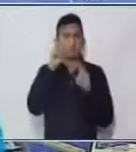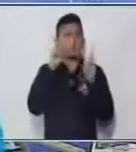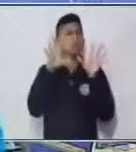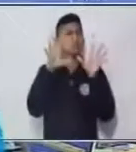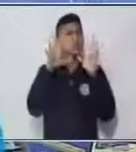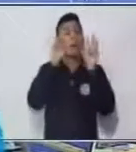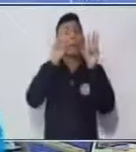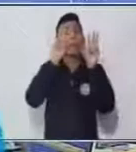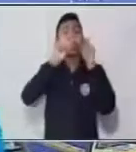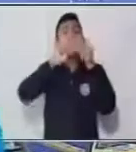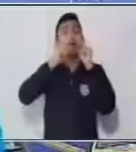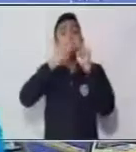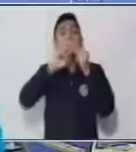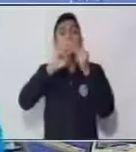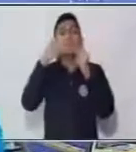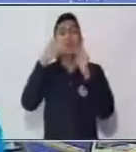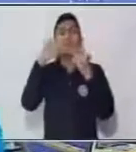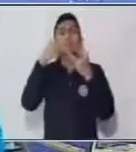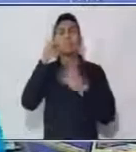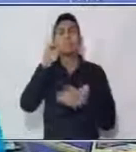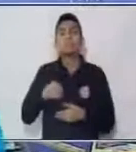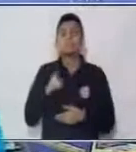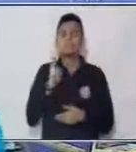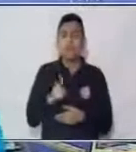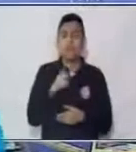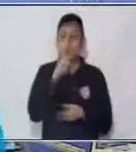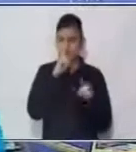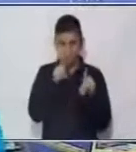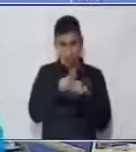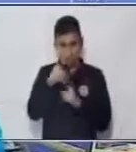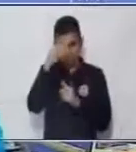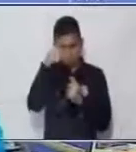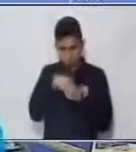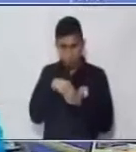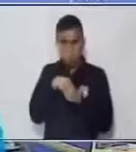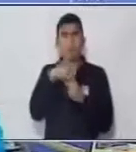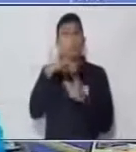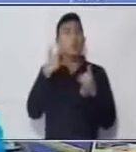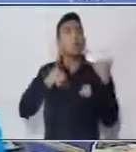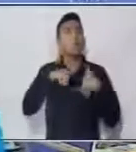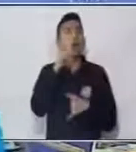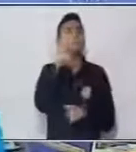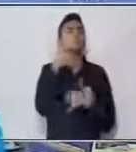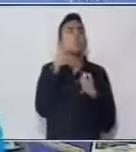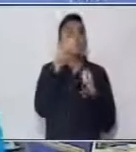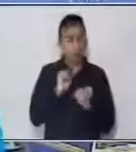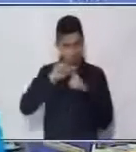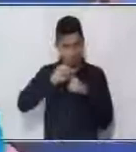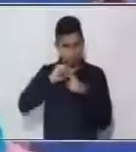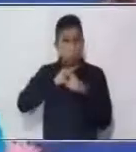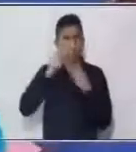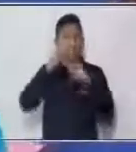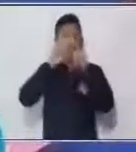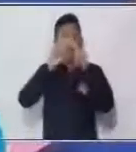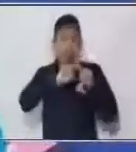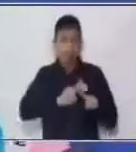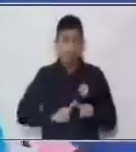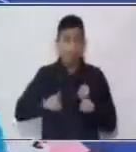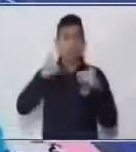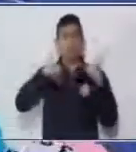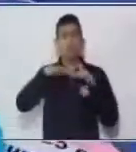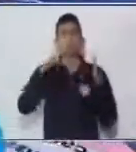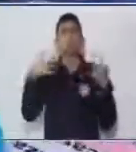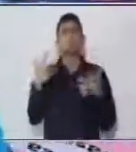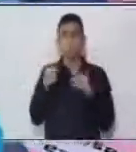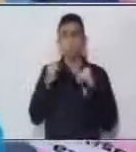de matemáticas siempre sea Que sea una parte recreativa En la cual podamos tener diversas opciones